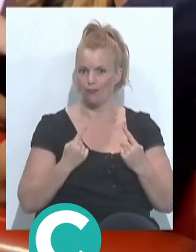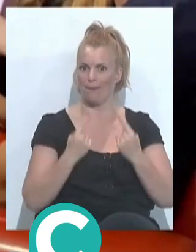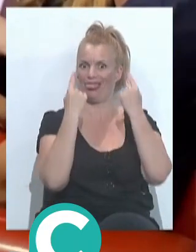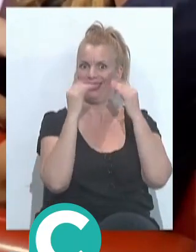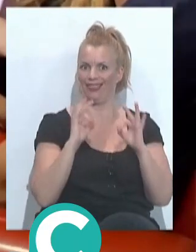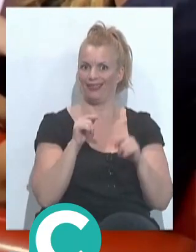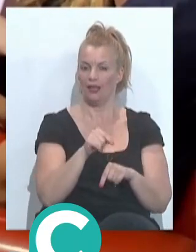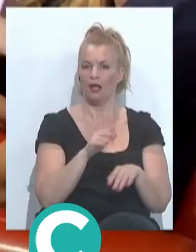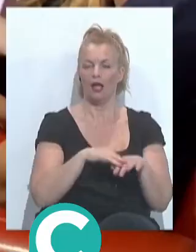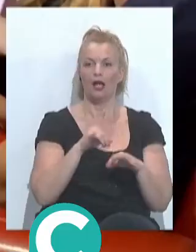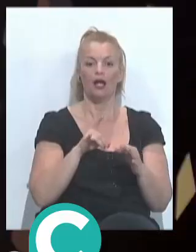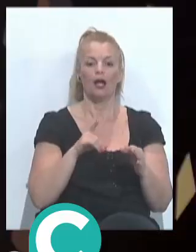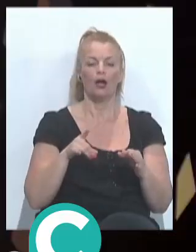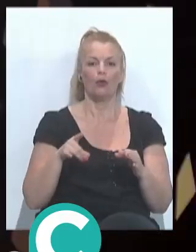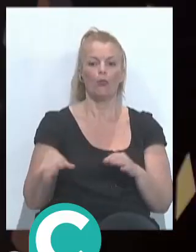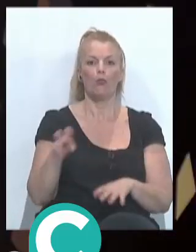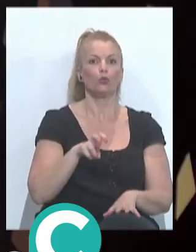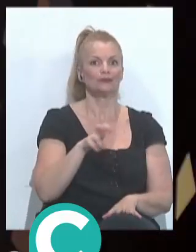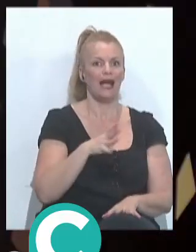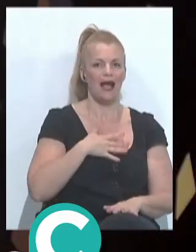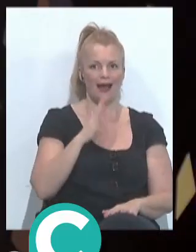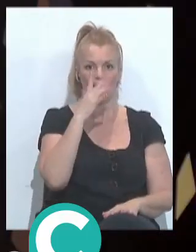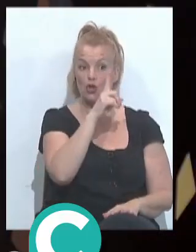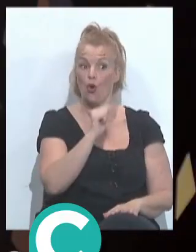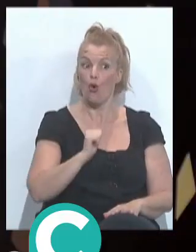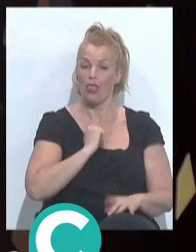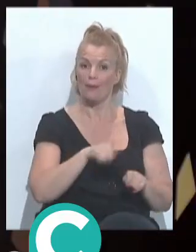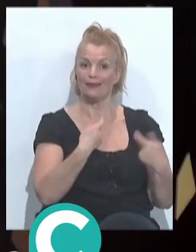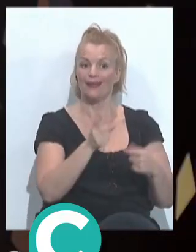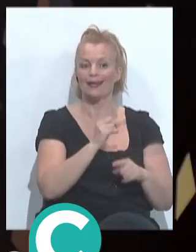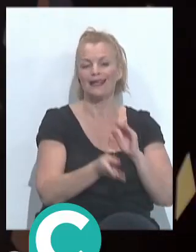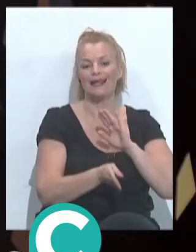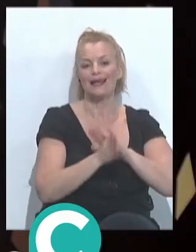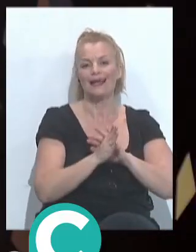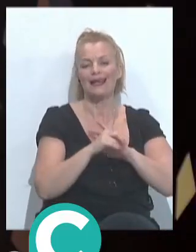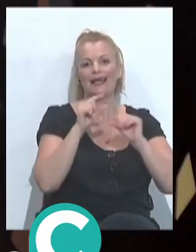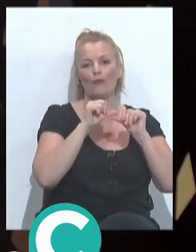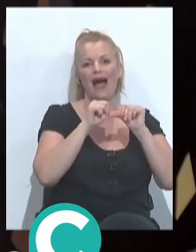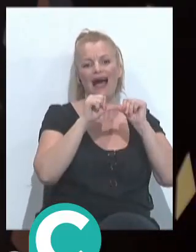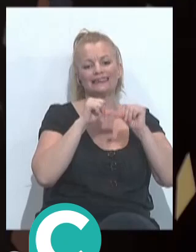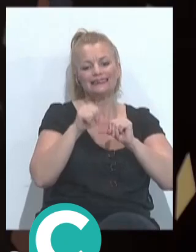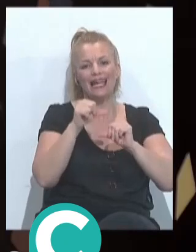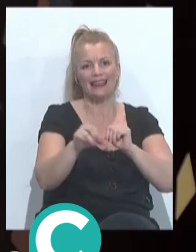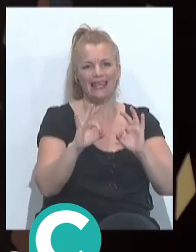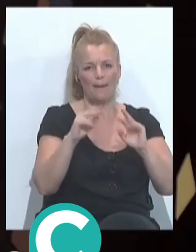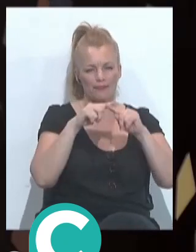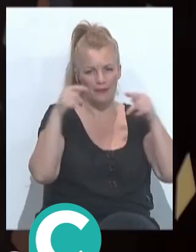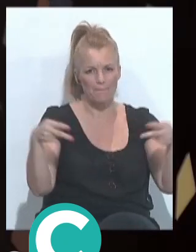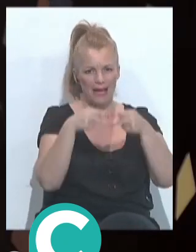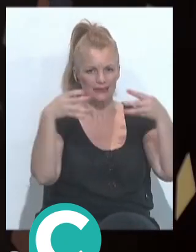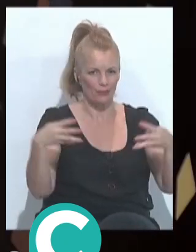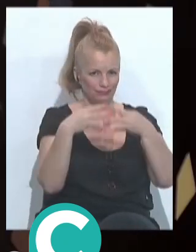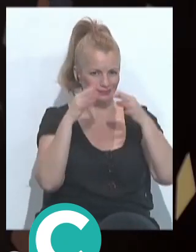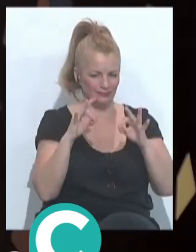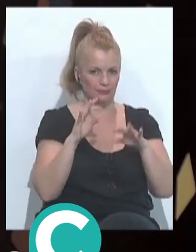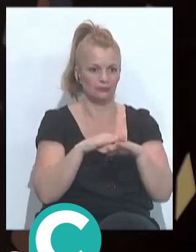el carnaval y no se le da la oportunidad, a lo mejor, de siguientes pases, ¿no? Que también muchas veces se peca o también a